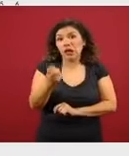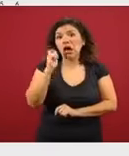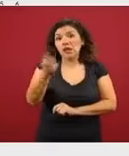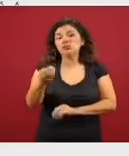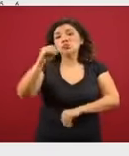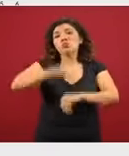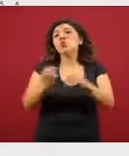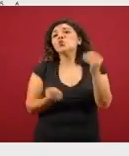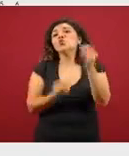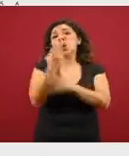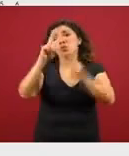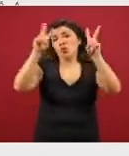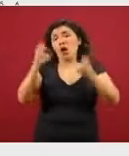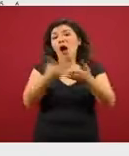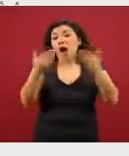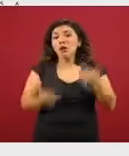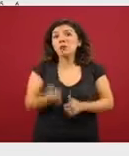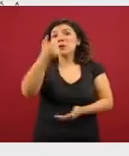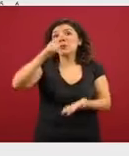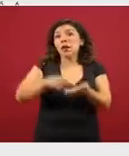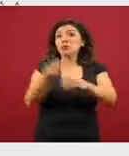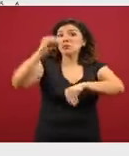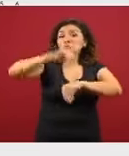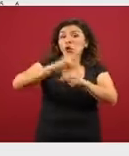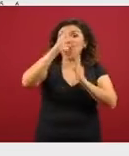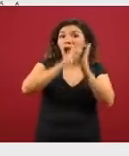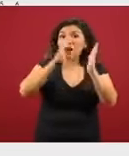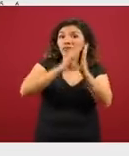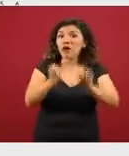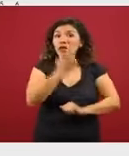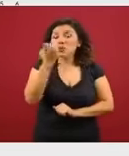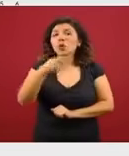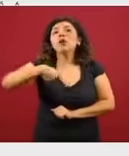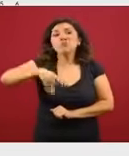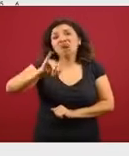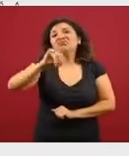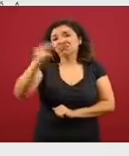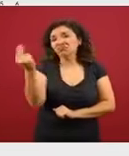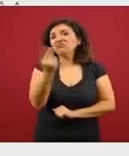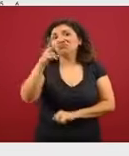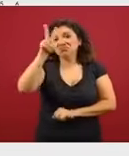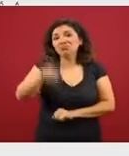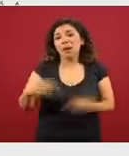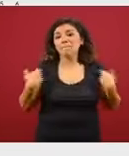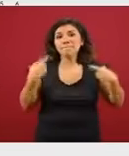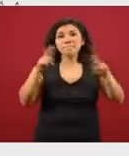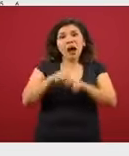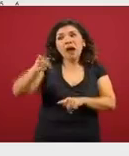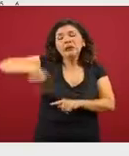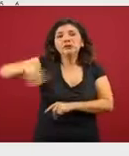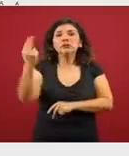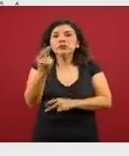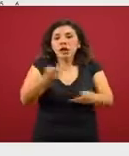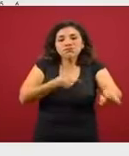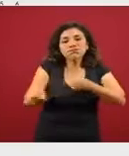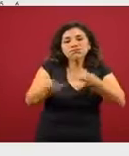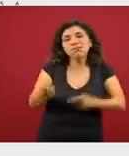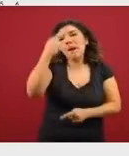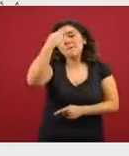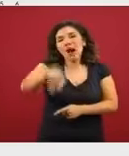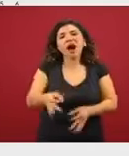novedosa, es la primera vez que se hace en el calendario escolar, pero lo merecen nuestras maestras y maestros para